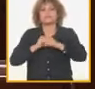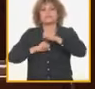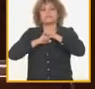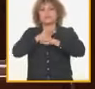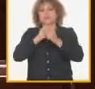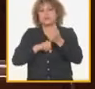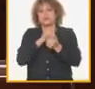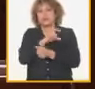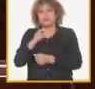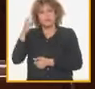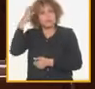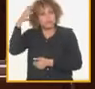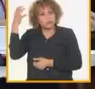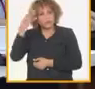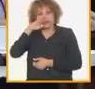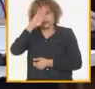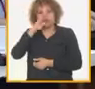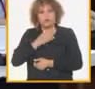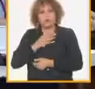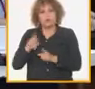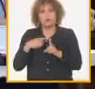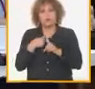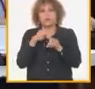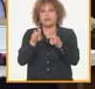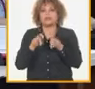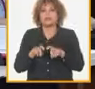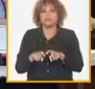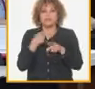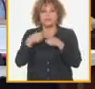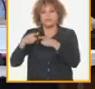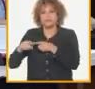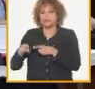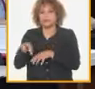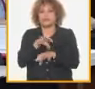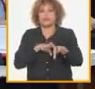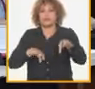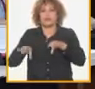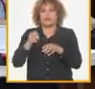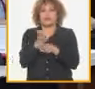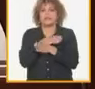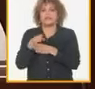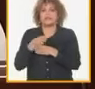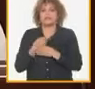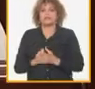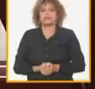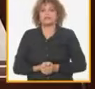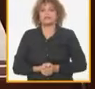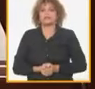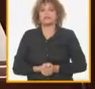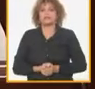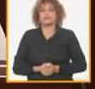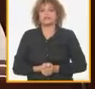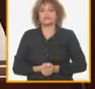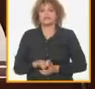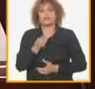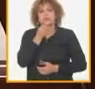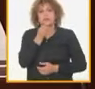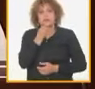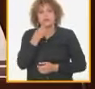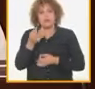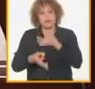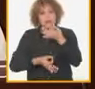el gobierno de la república y la asamblea nacional entre otros espacios responsablemente podemos afirmar